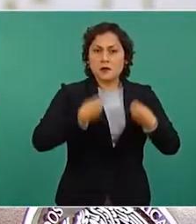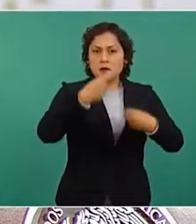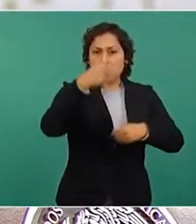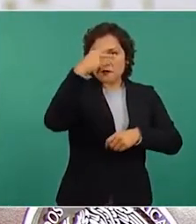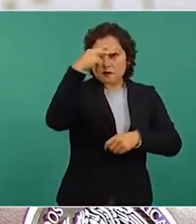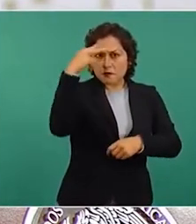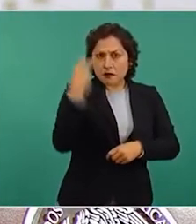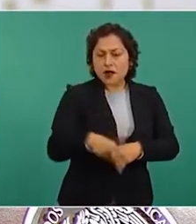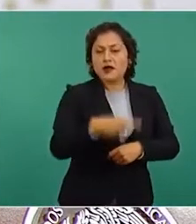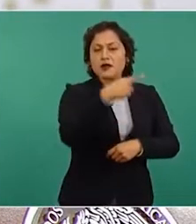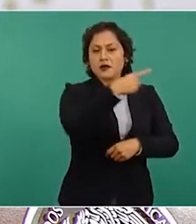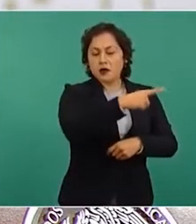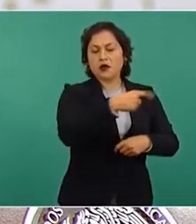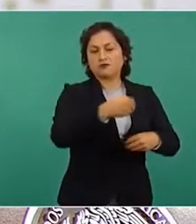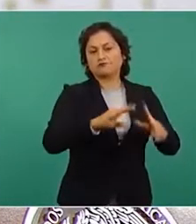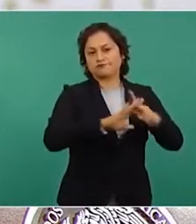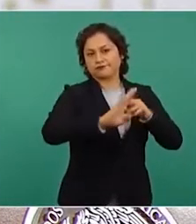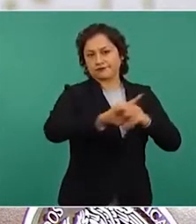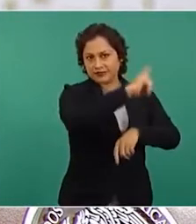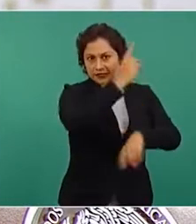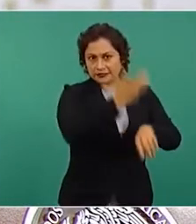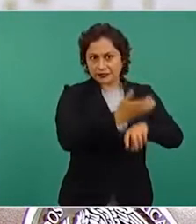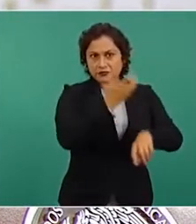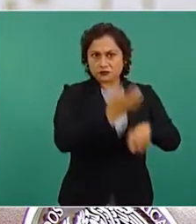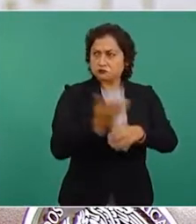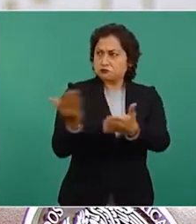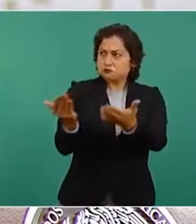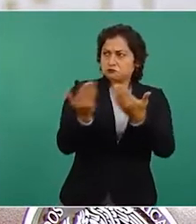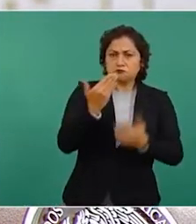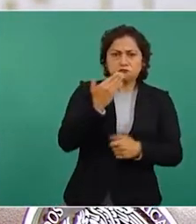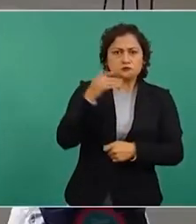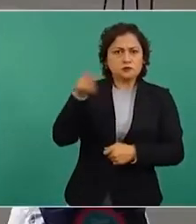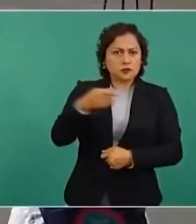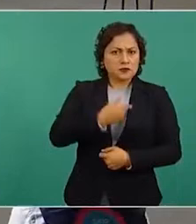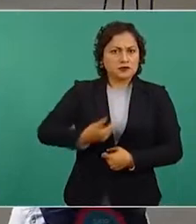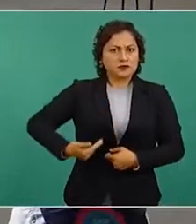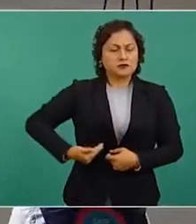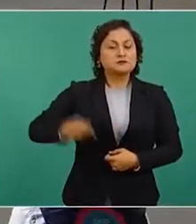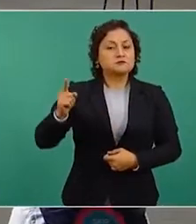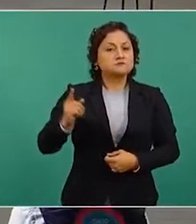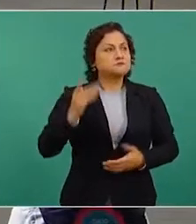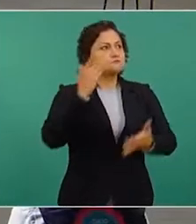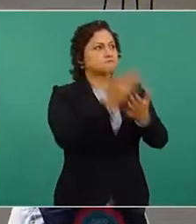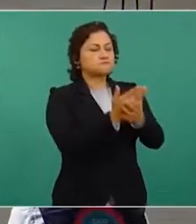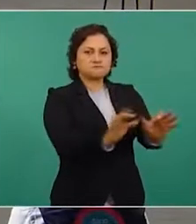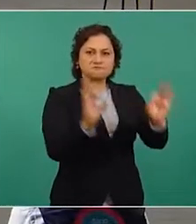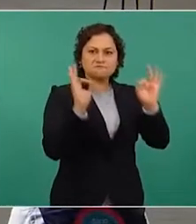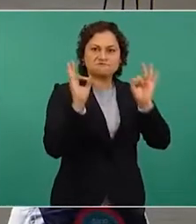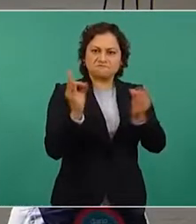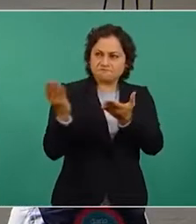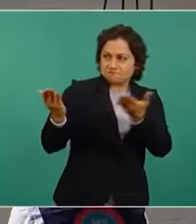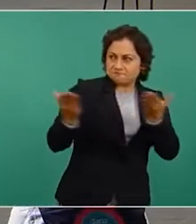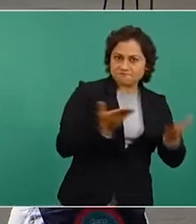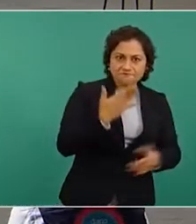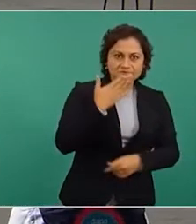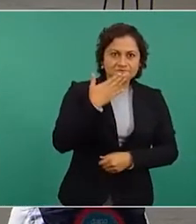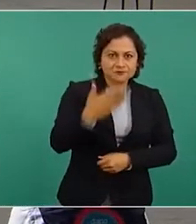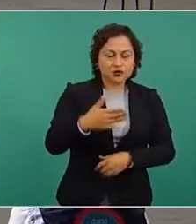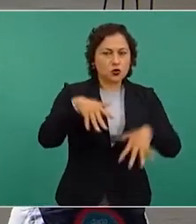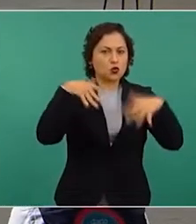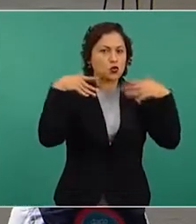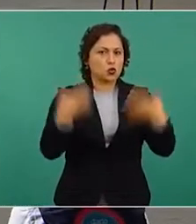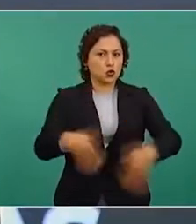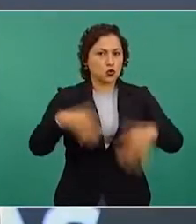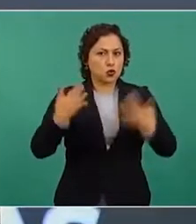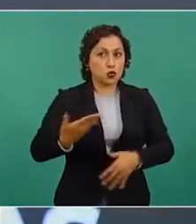que lo recibieron festivamente en la capital de Estados Unidos, algo nunca antes visto con ningún